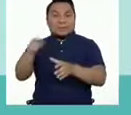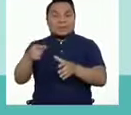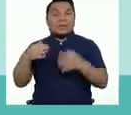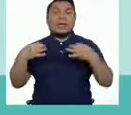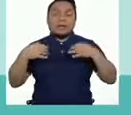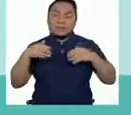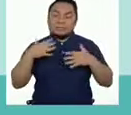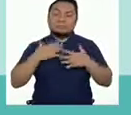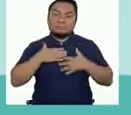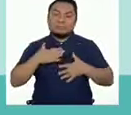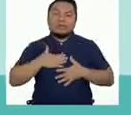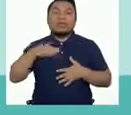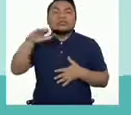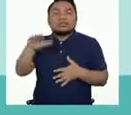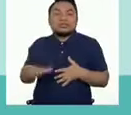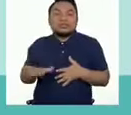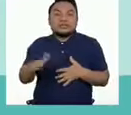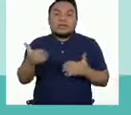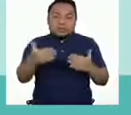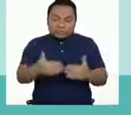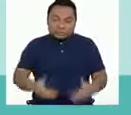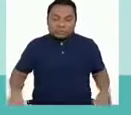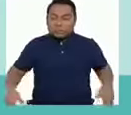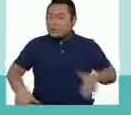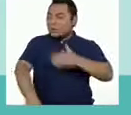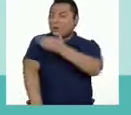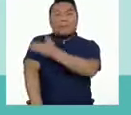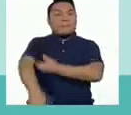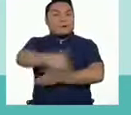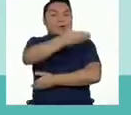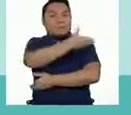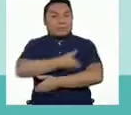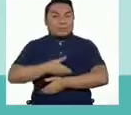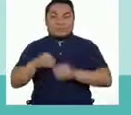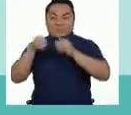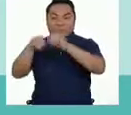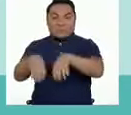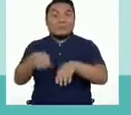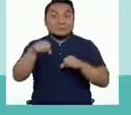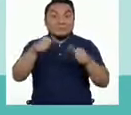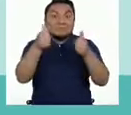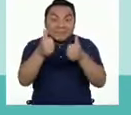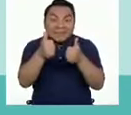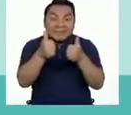de David. Aquí tenemos los shorts y los polos. ¿Estamos de acuerdo?